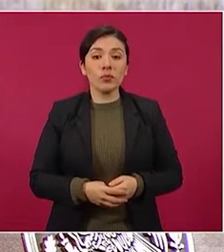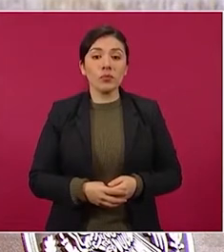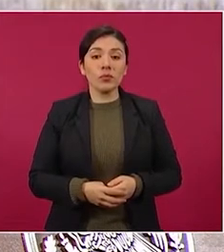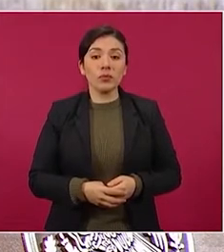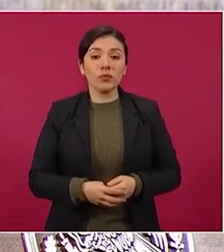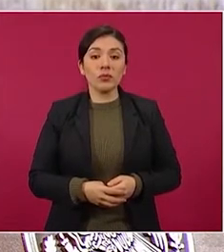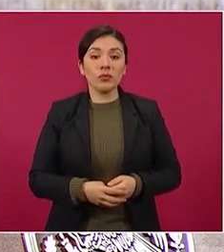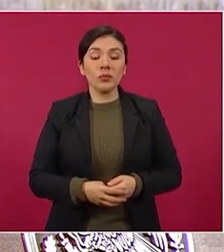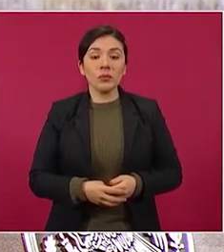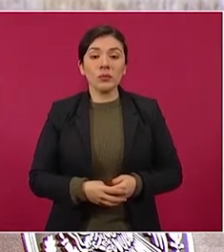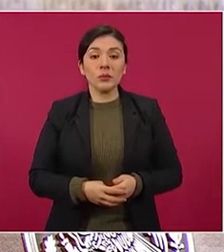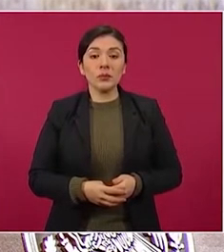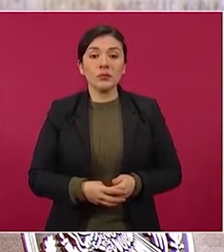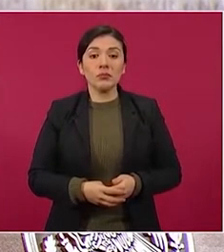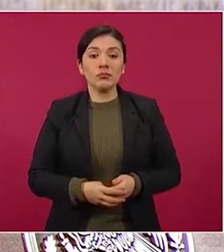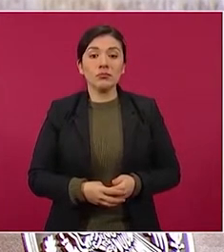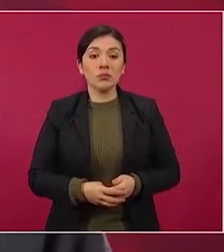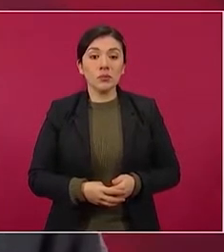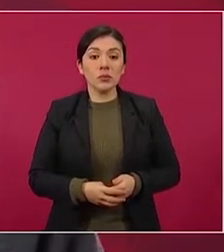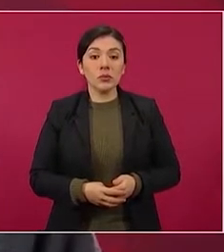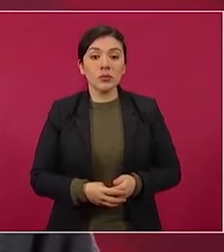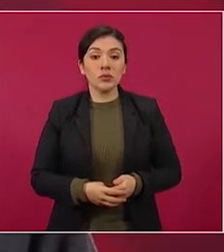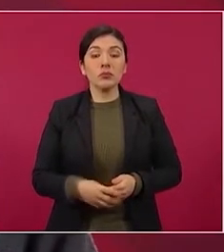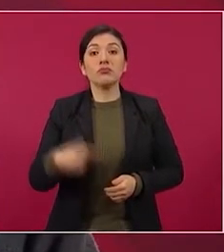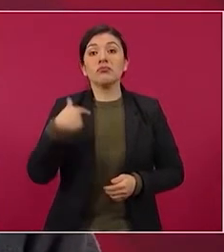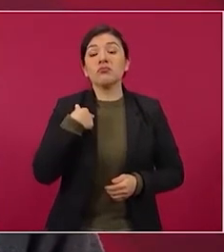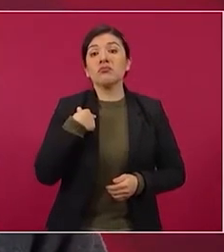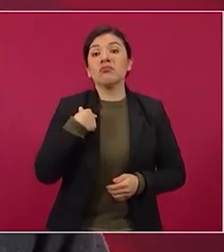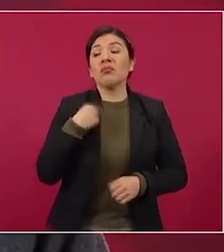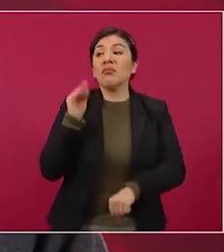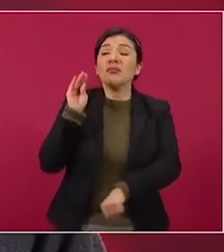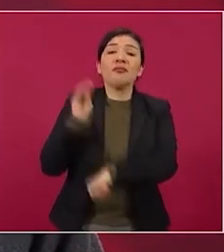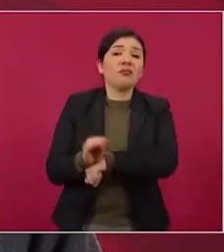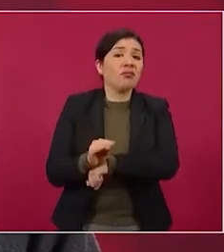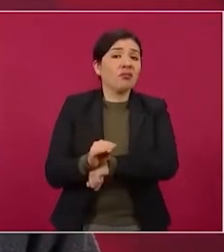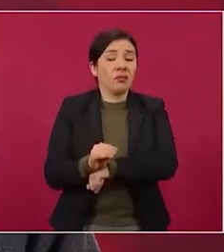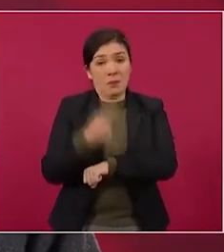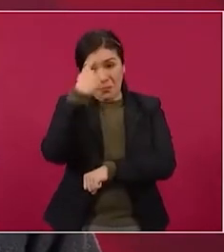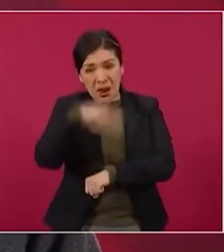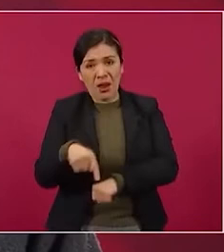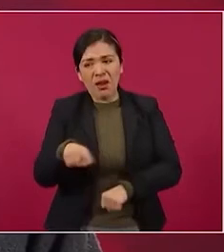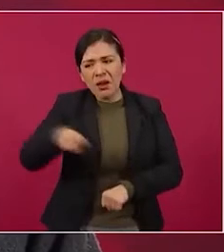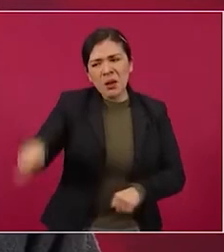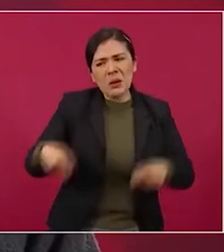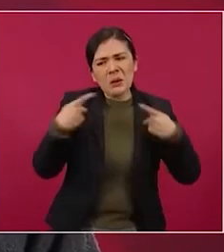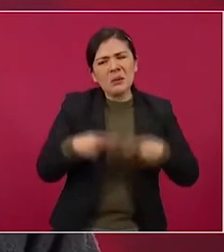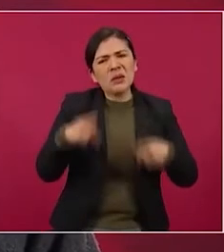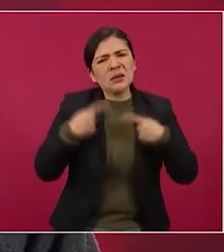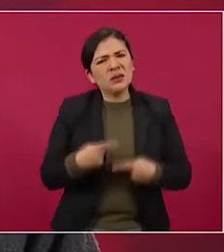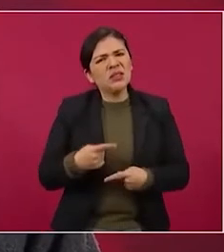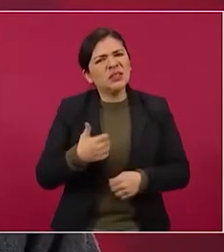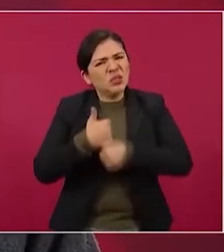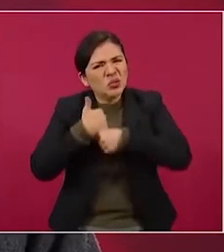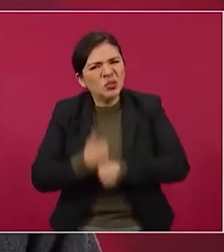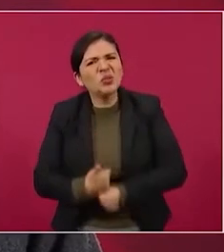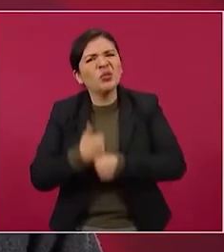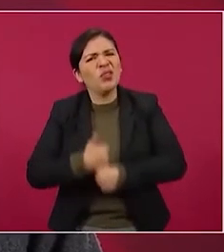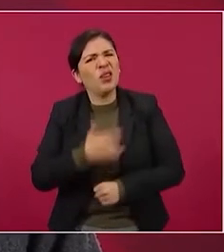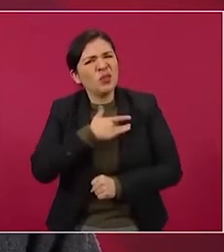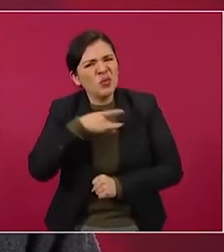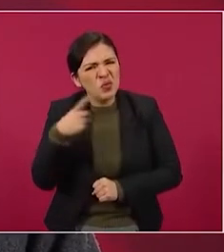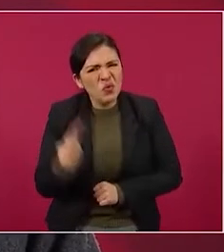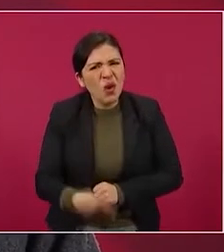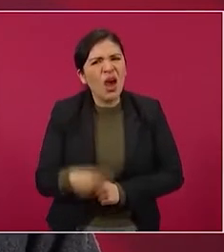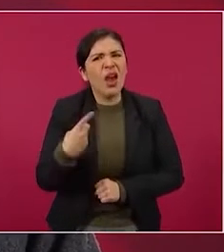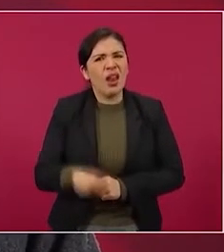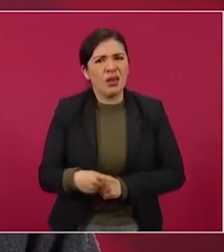no le damos la espalda a los dolores de los